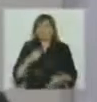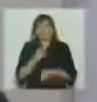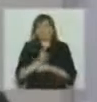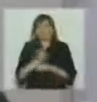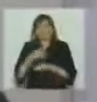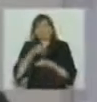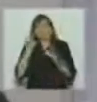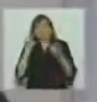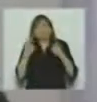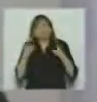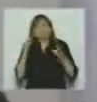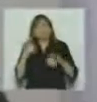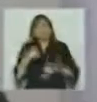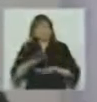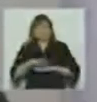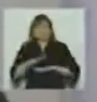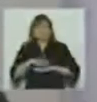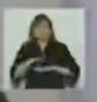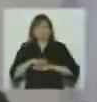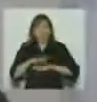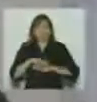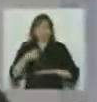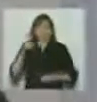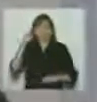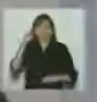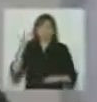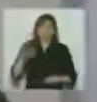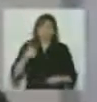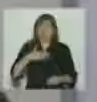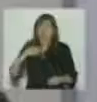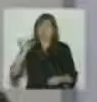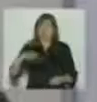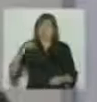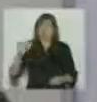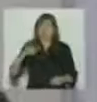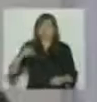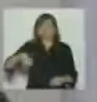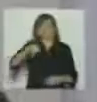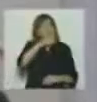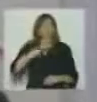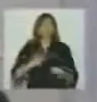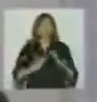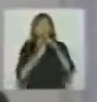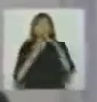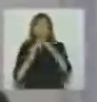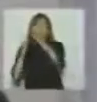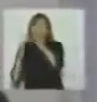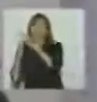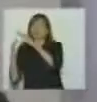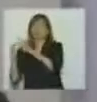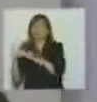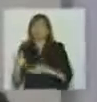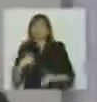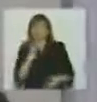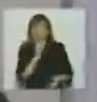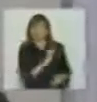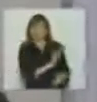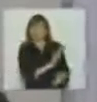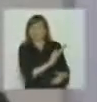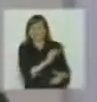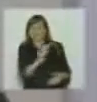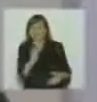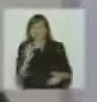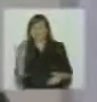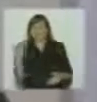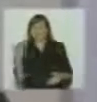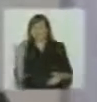de esto una gran responsabilidad porque creo que es la obligación de los dirigentes y por eso cuando uno ve lo que pasa y